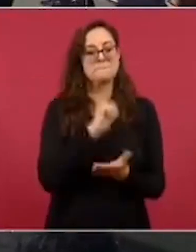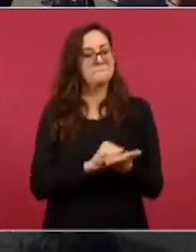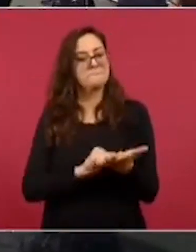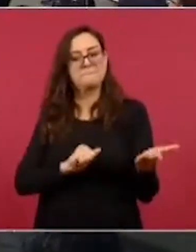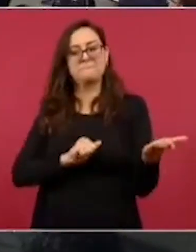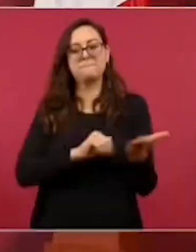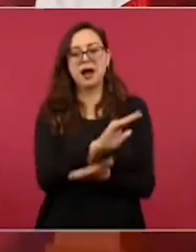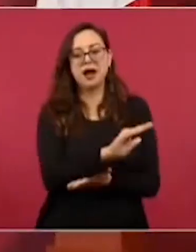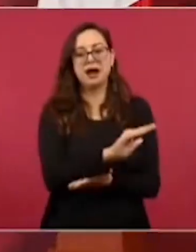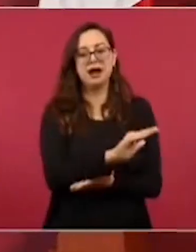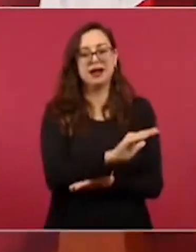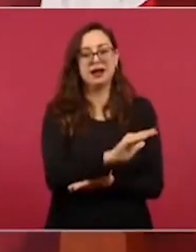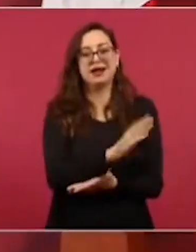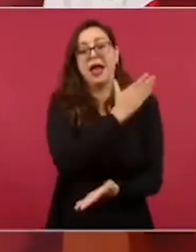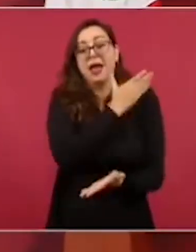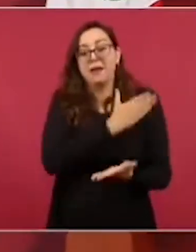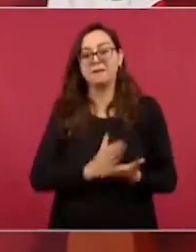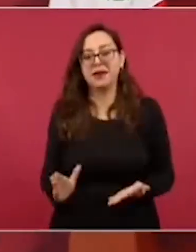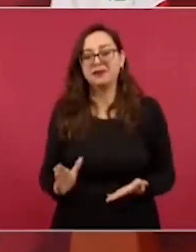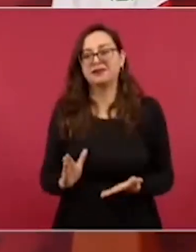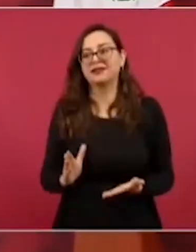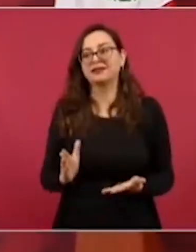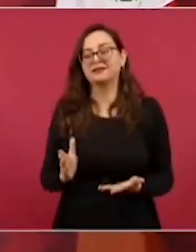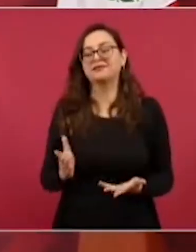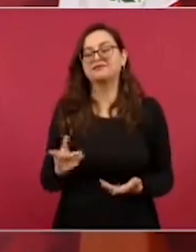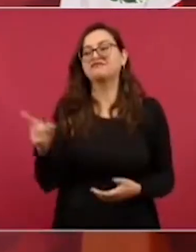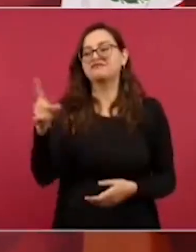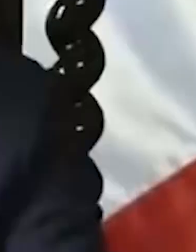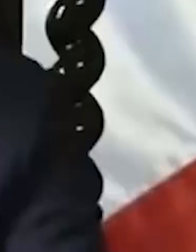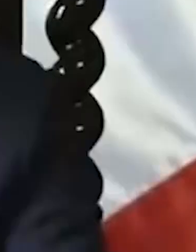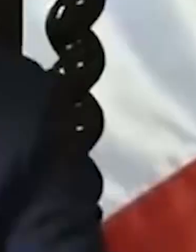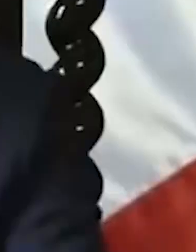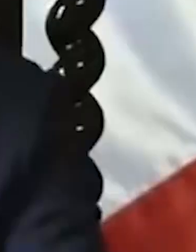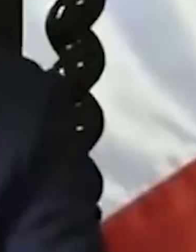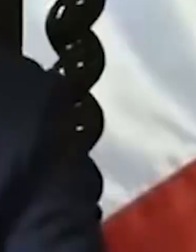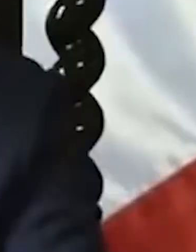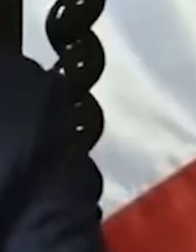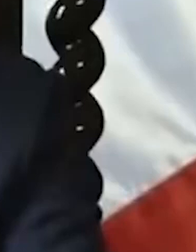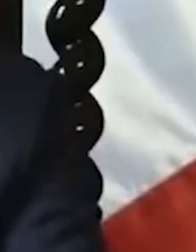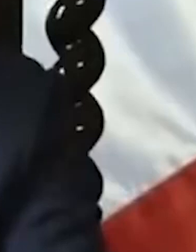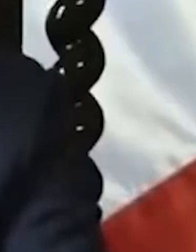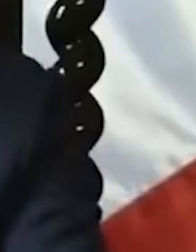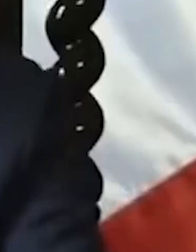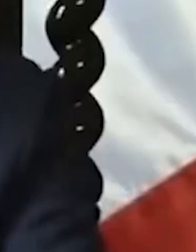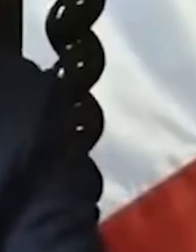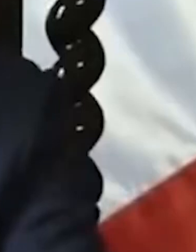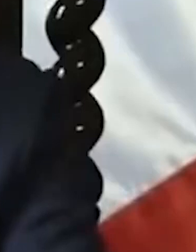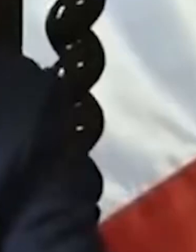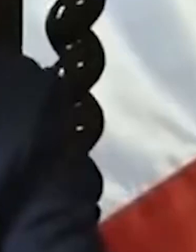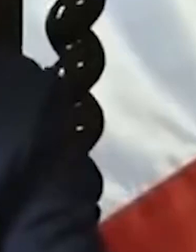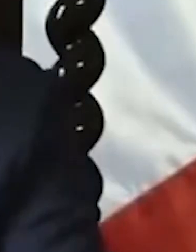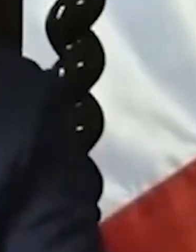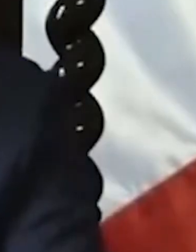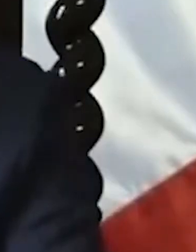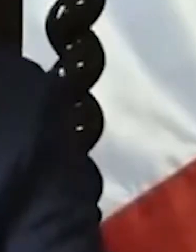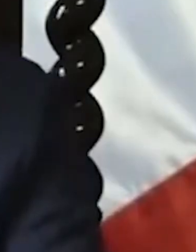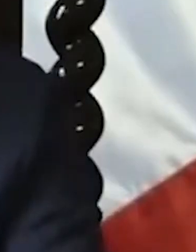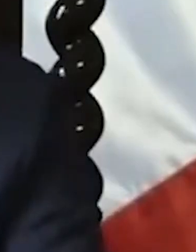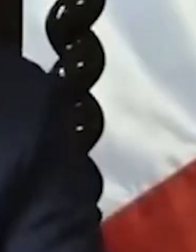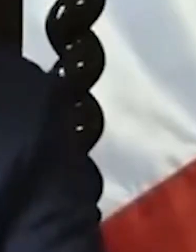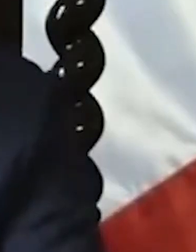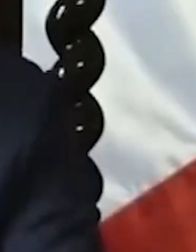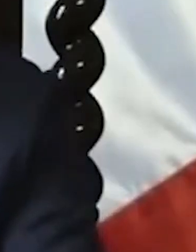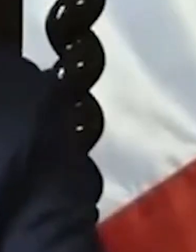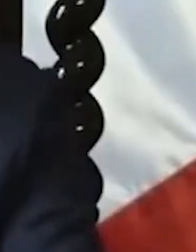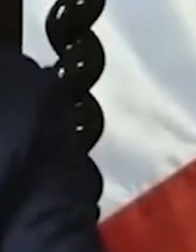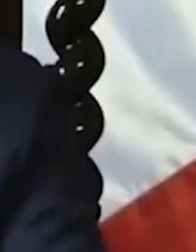El presidente de México, Andrés Manuel López Obrador, reveló que el expresidente de Perú, Pedro Castillo, había solicitado asilo político al gobierno